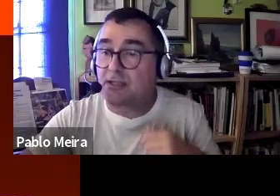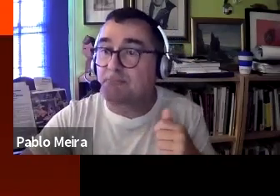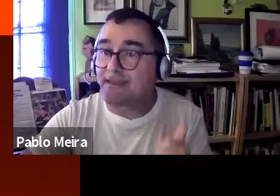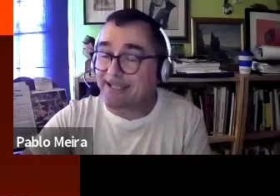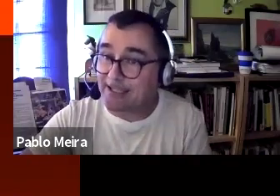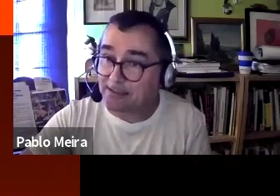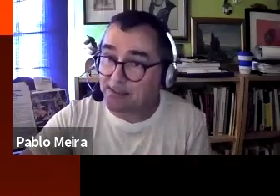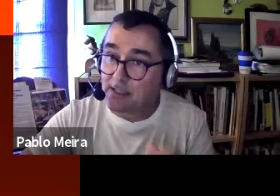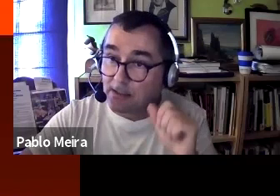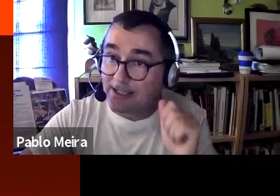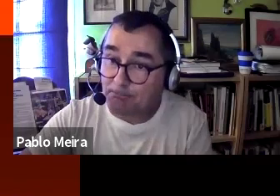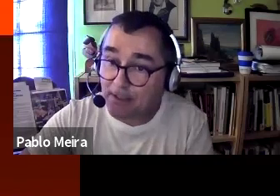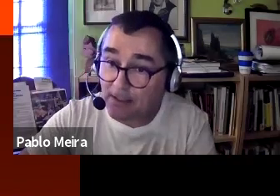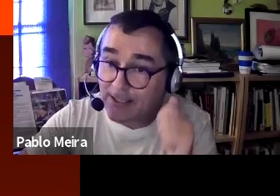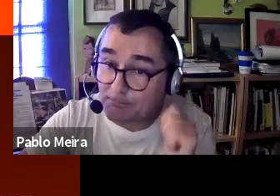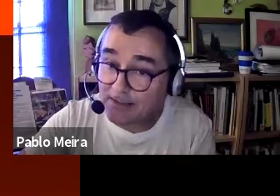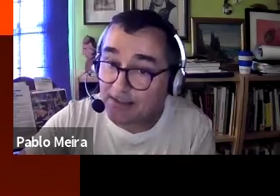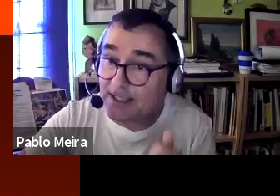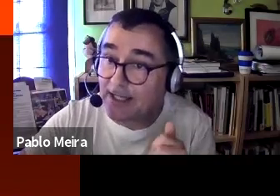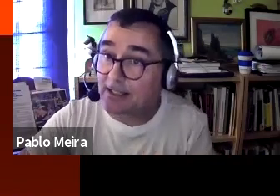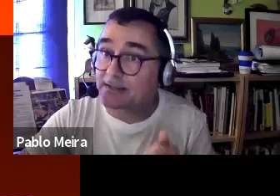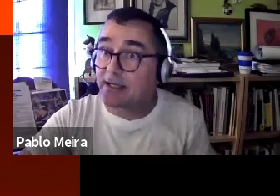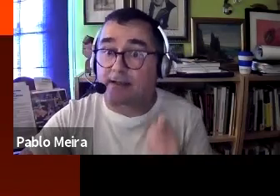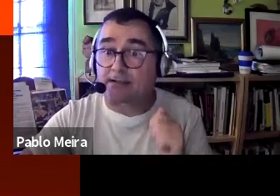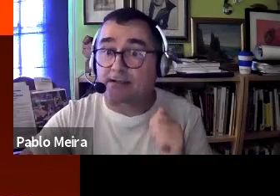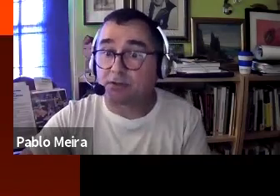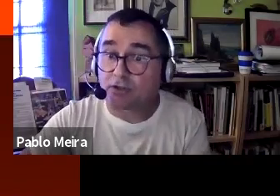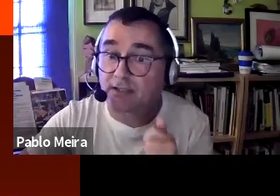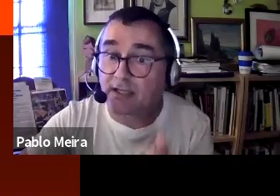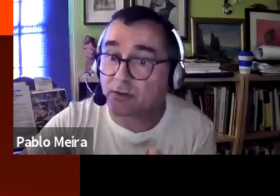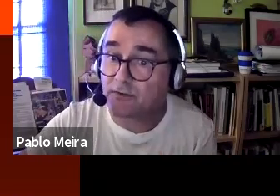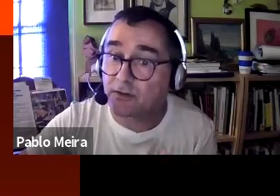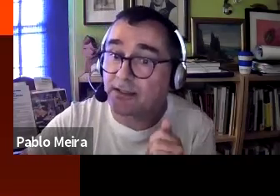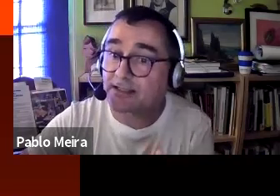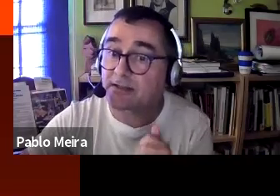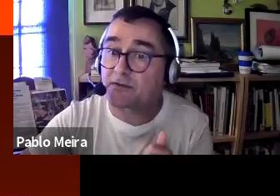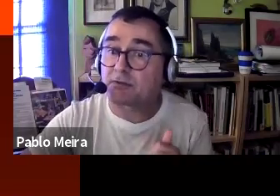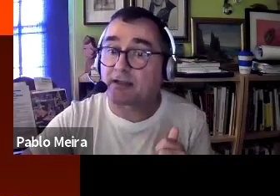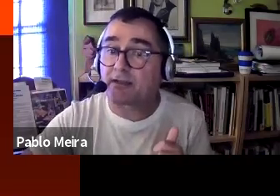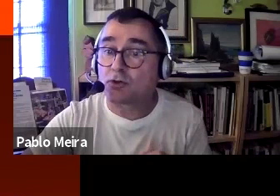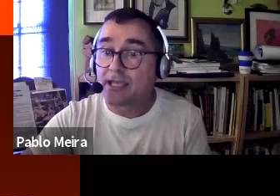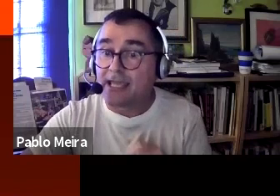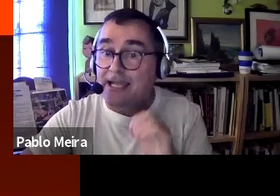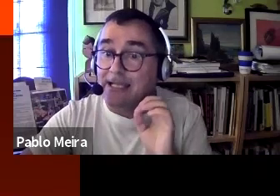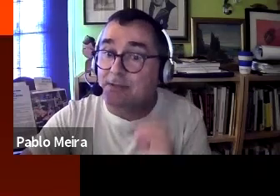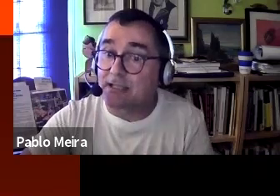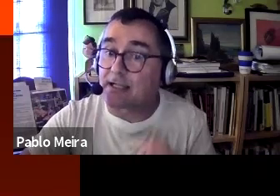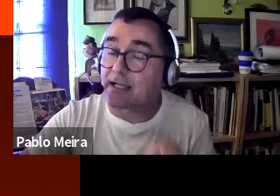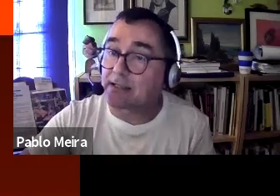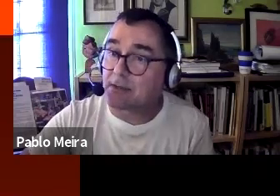reducciones inmediatas, rápidas y a gran escala de las emisiones de gases de efecto invernadero,